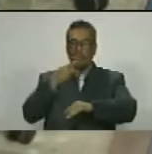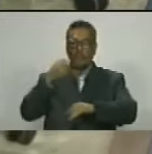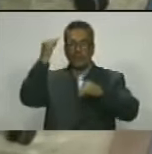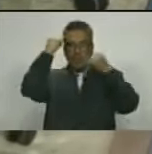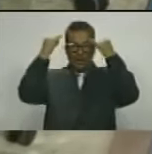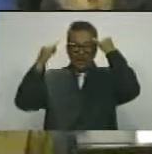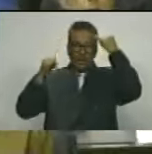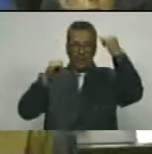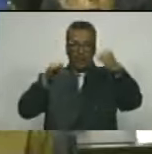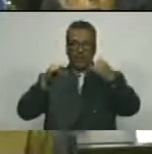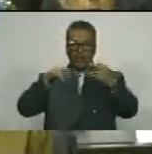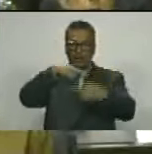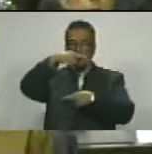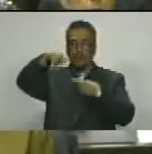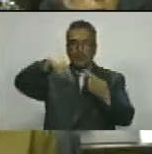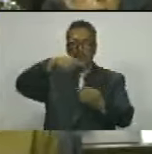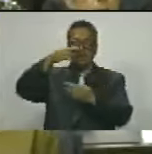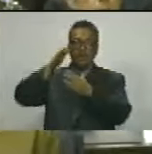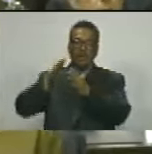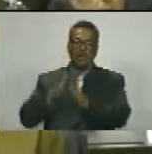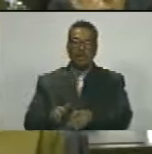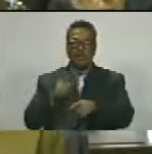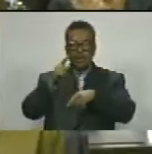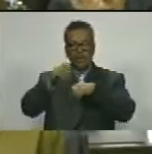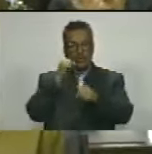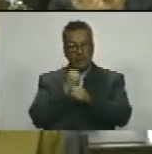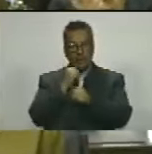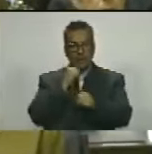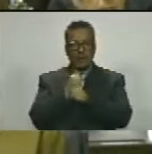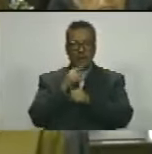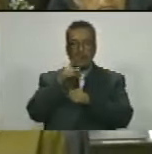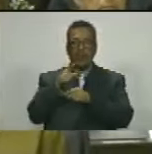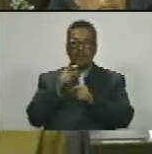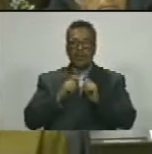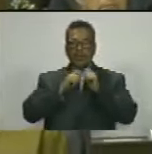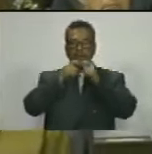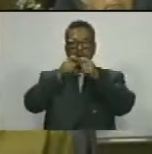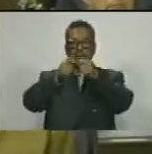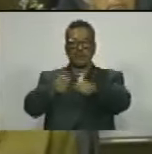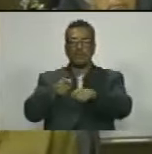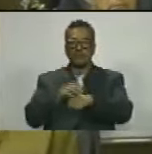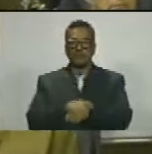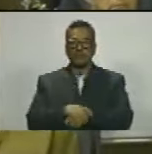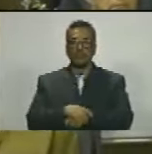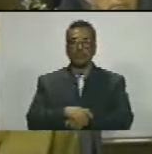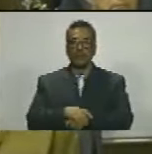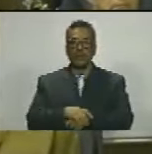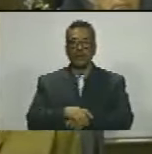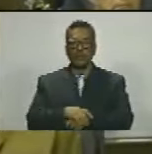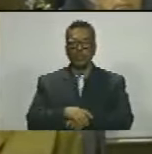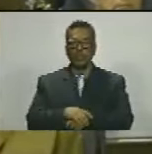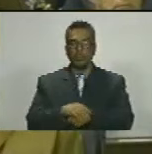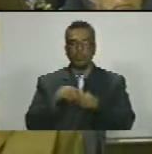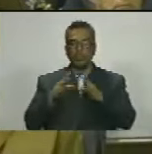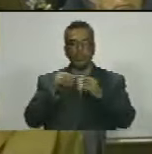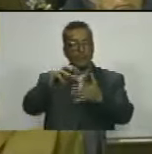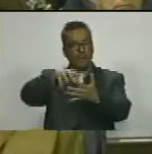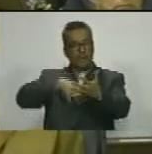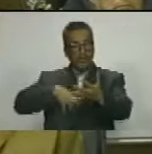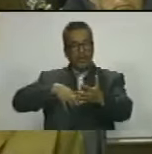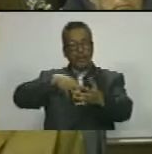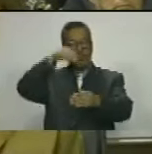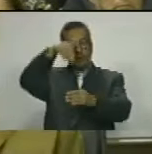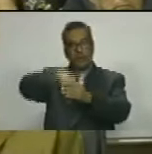intelectuales y revolucionarias para el desempeño en el cargo que con la mayoría de los